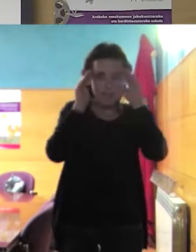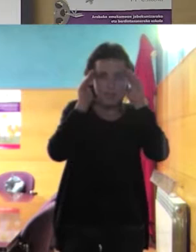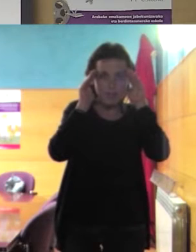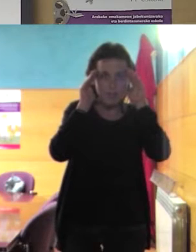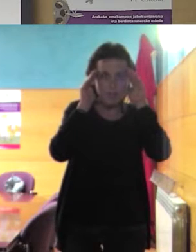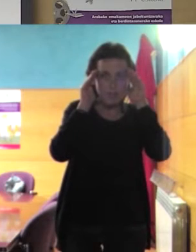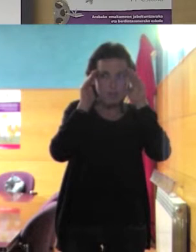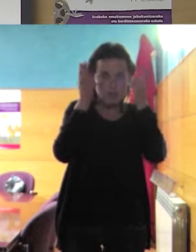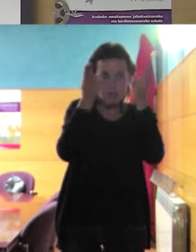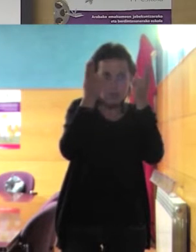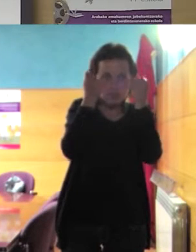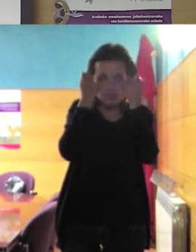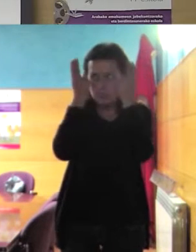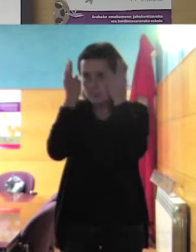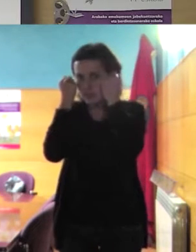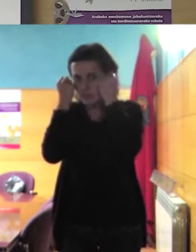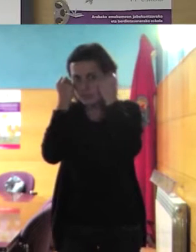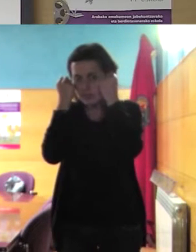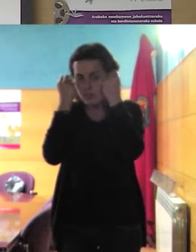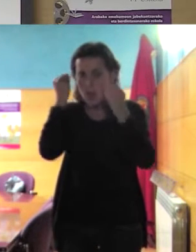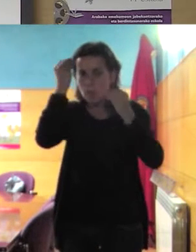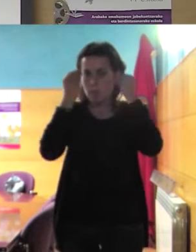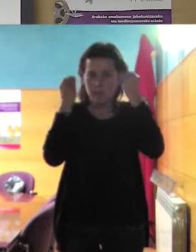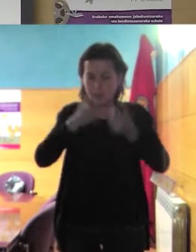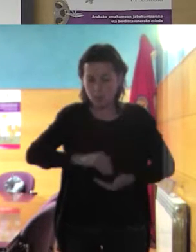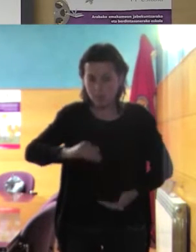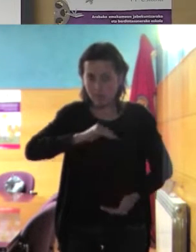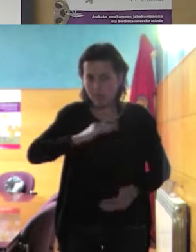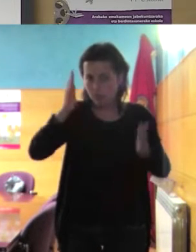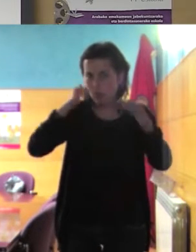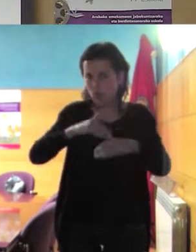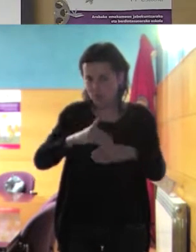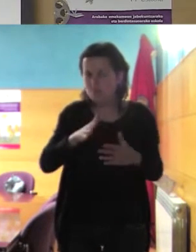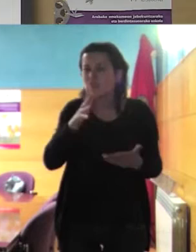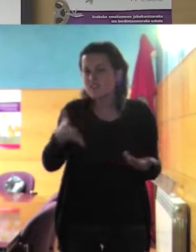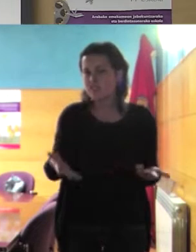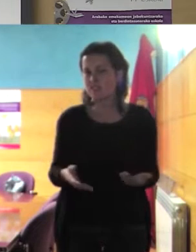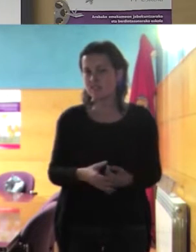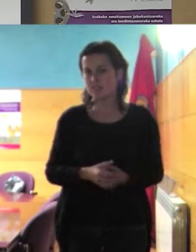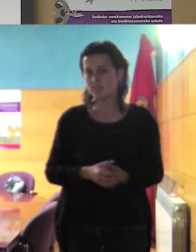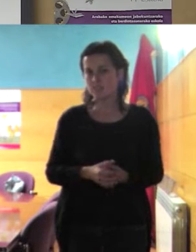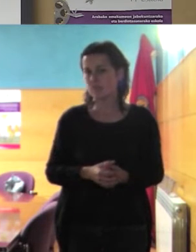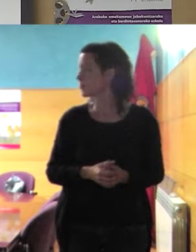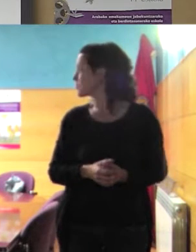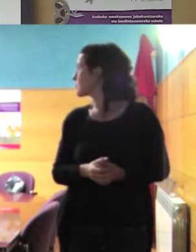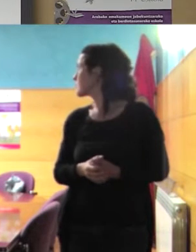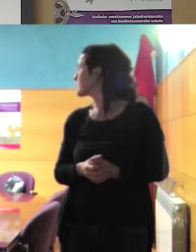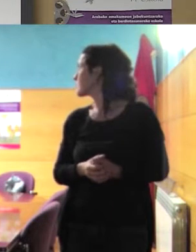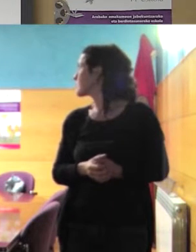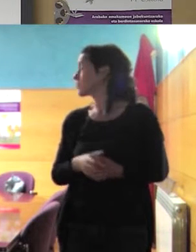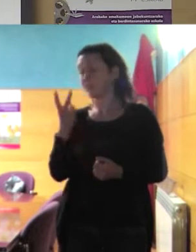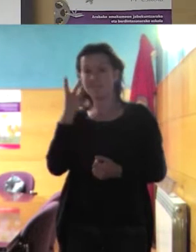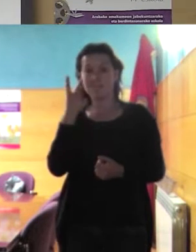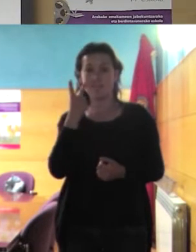sumisas que no son capaces de pensar en fin traigo bueno también estas dos hicieron la foto una